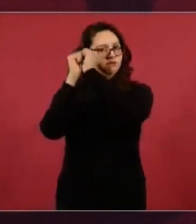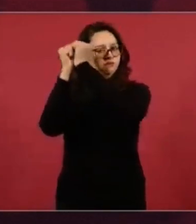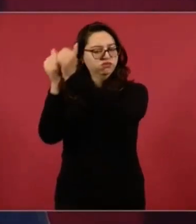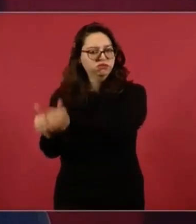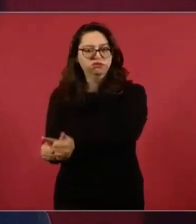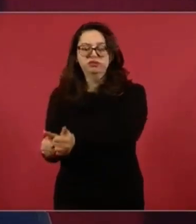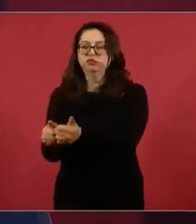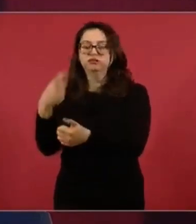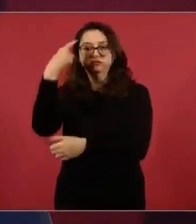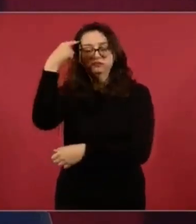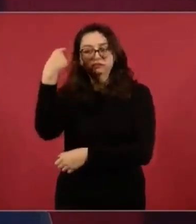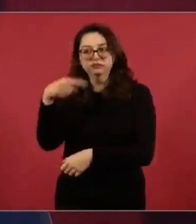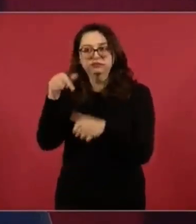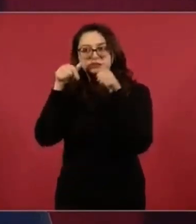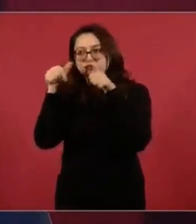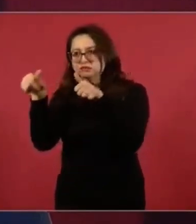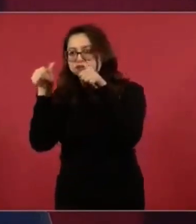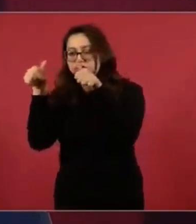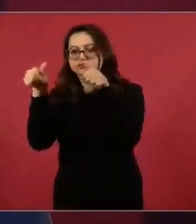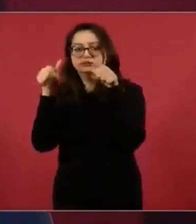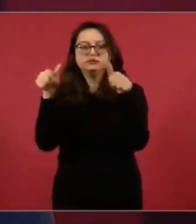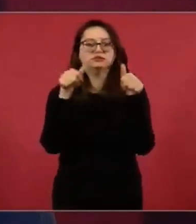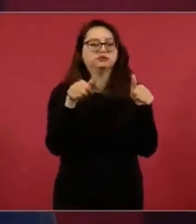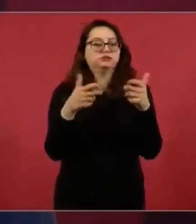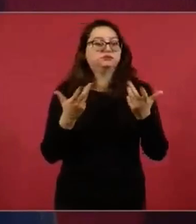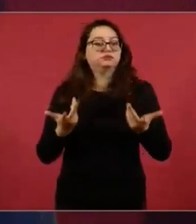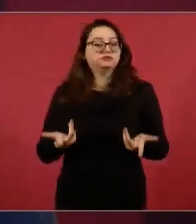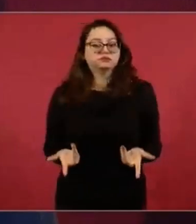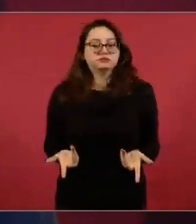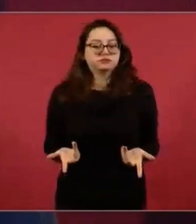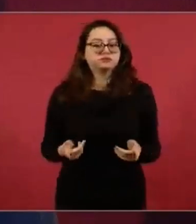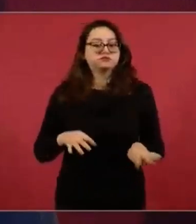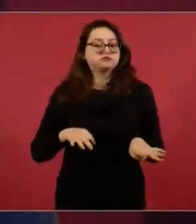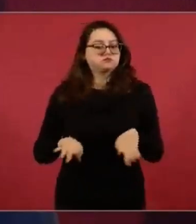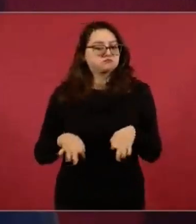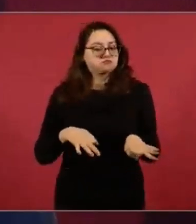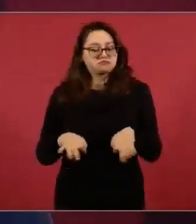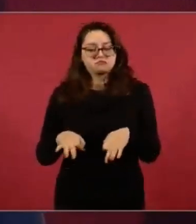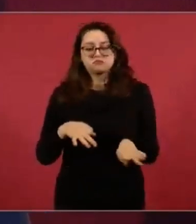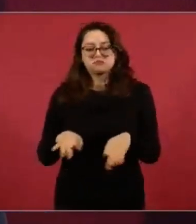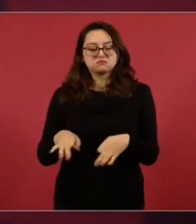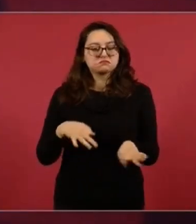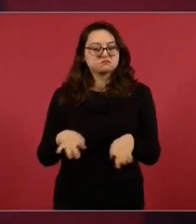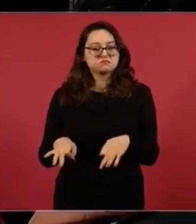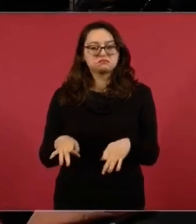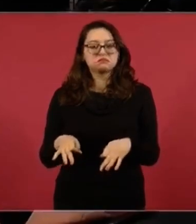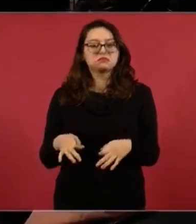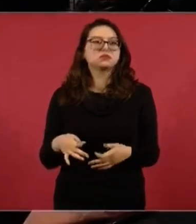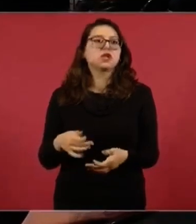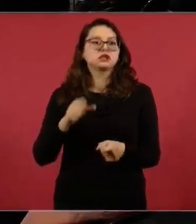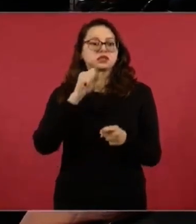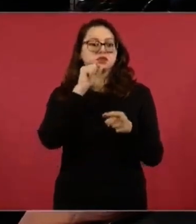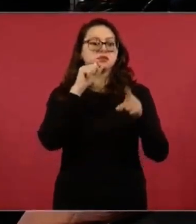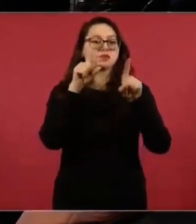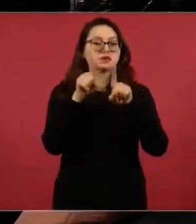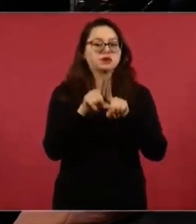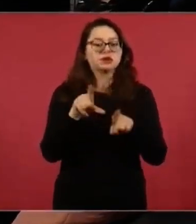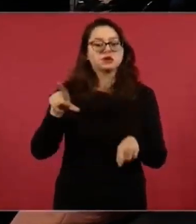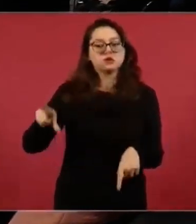y están trabajando servidores servidores de la Nación,